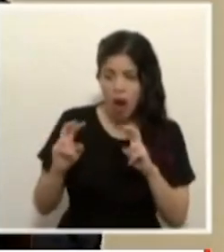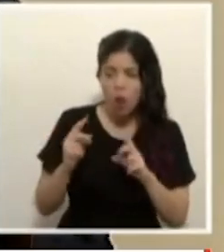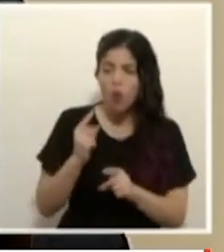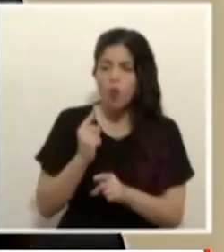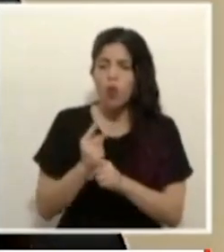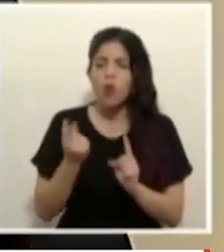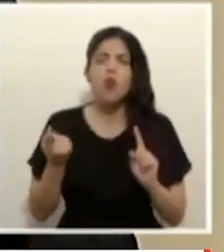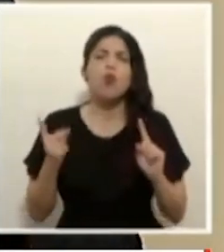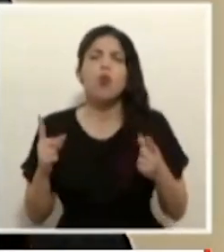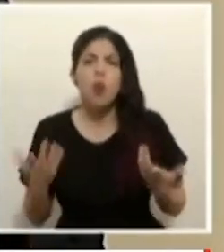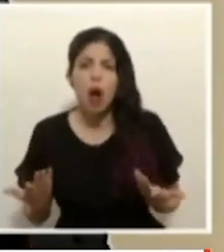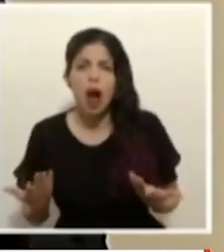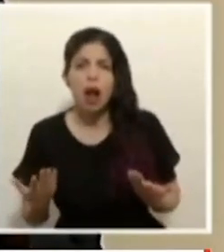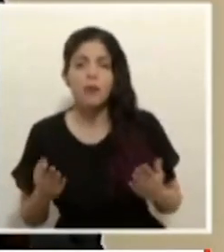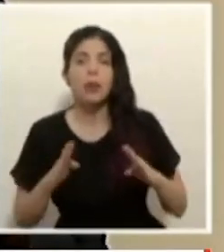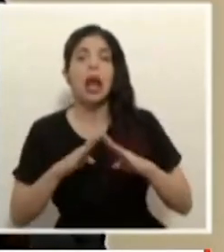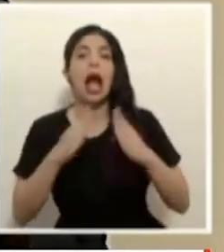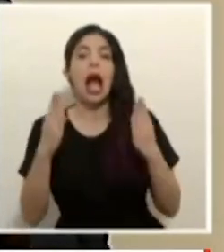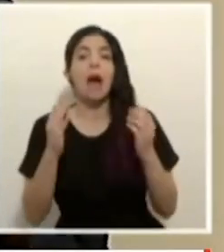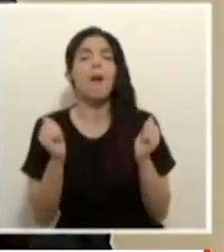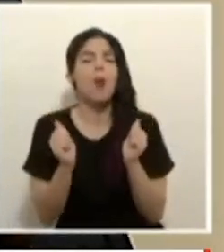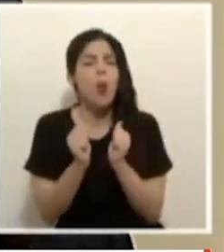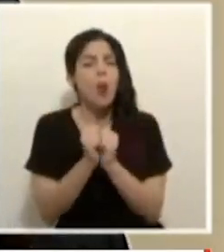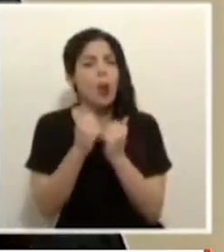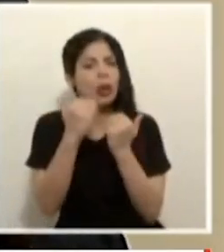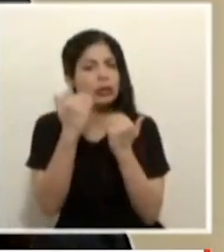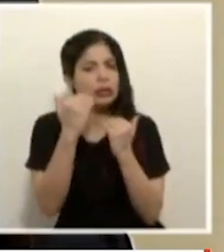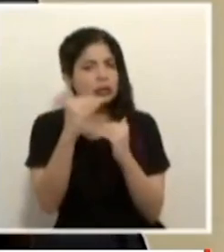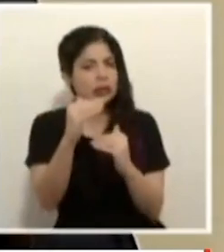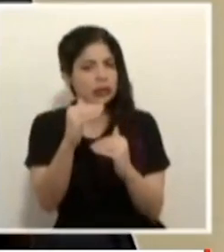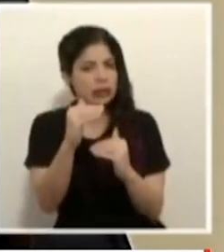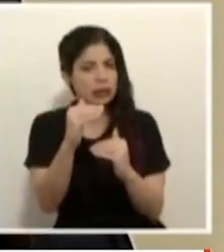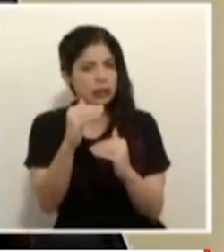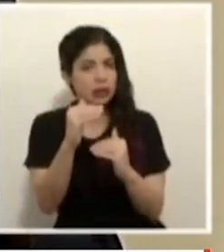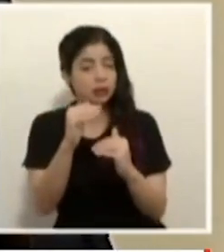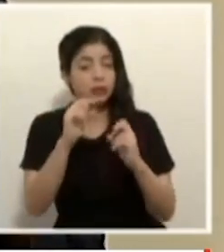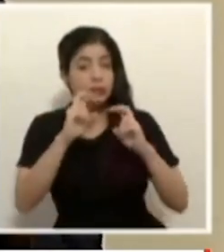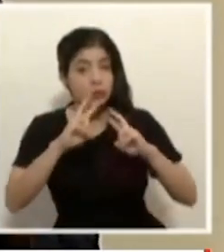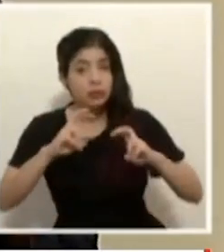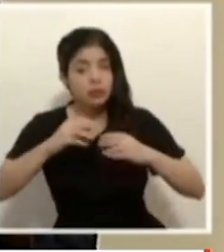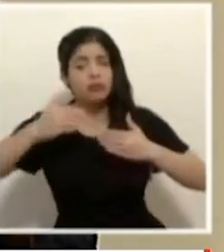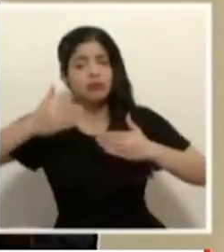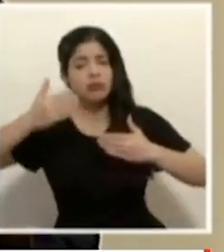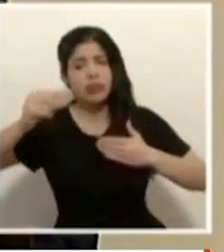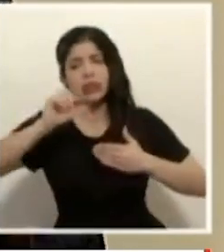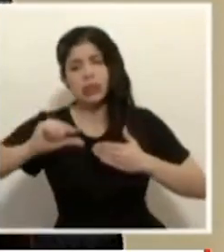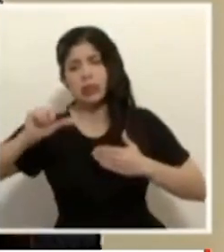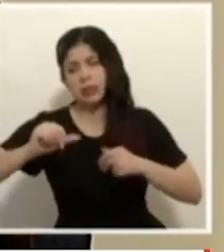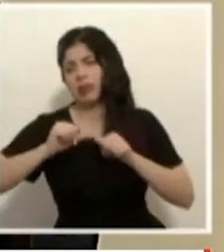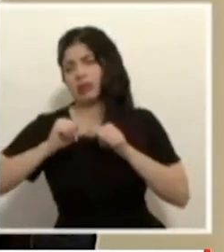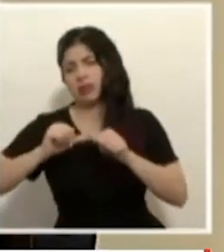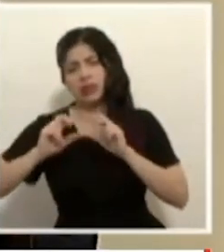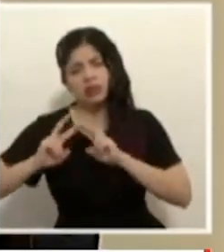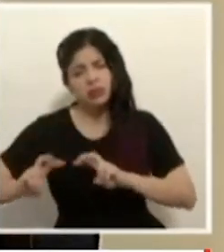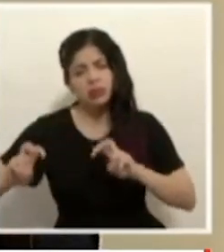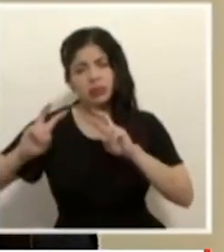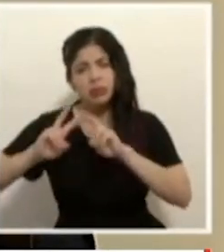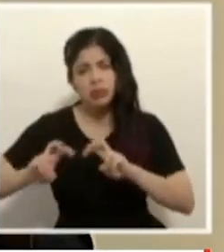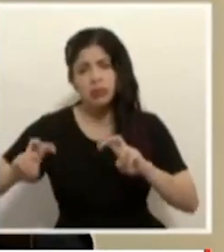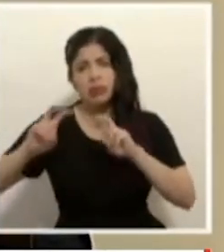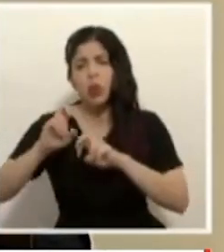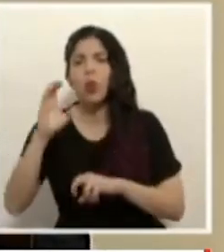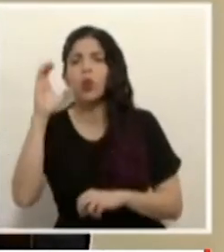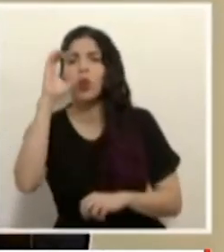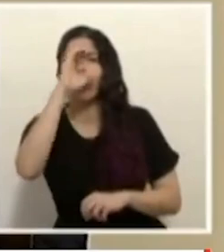apertura bastante limitada de las rutas y ese análisis proseguirá en las próximas semanas tomando en cuenta todos los